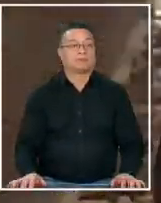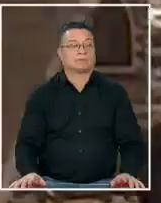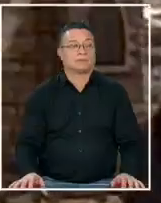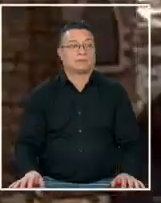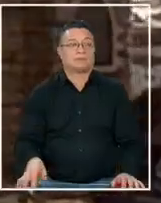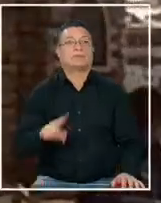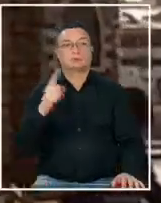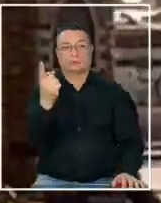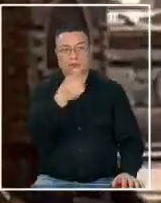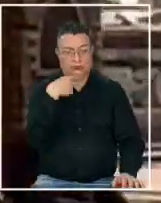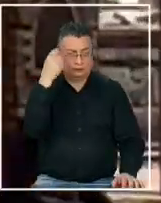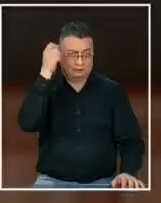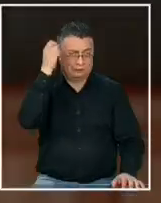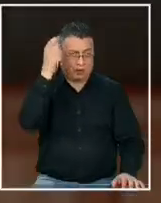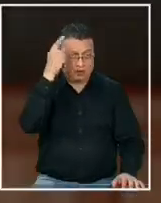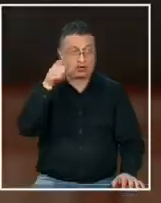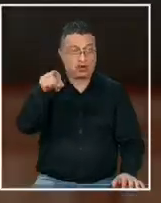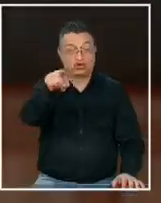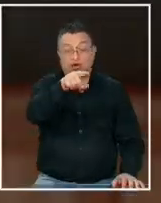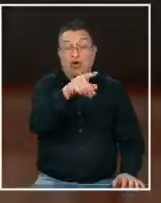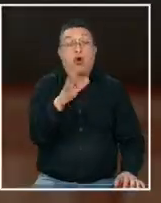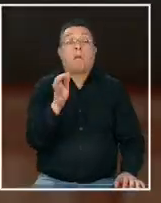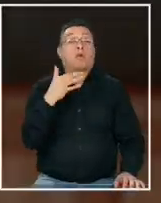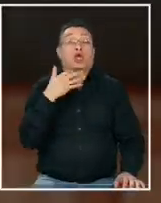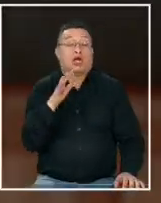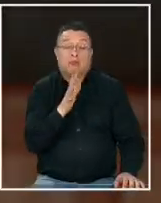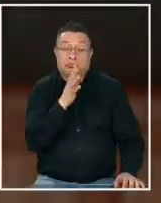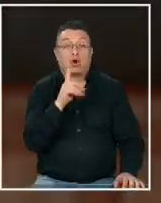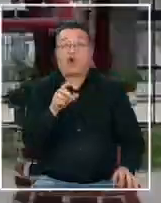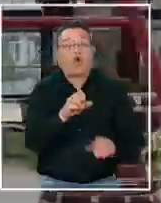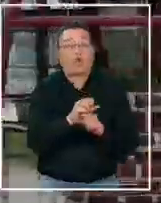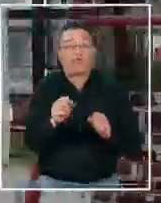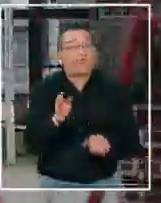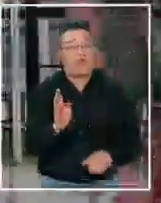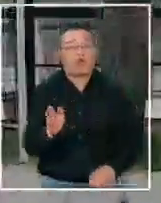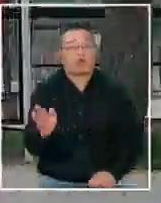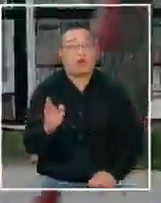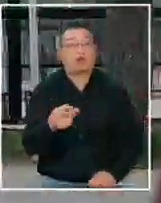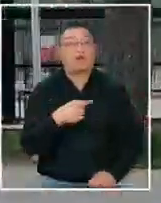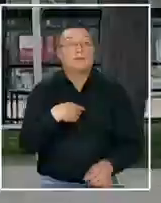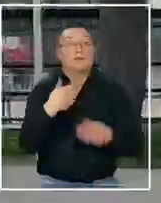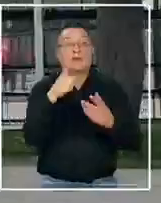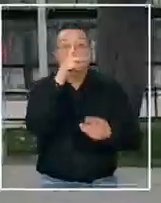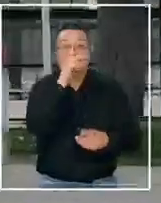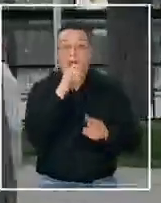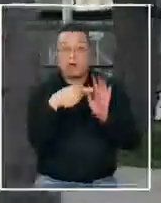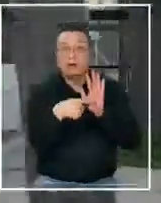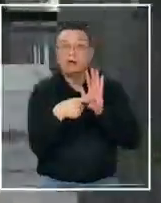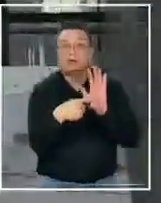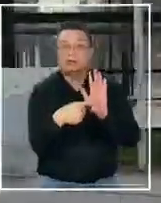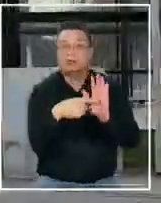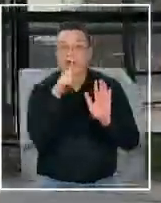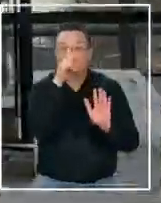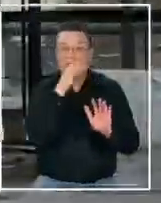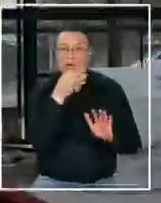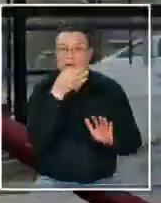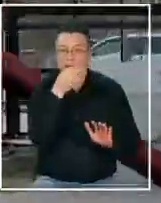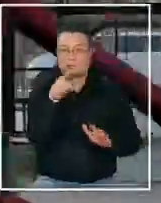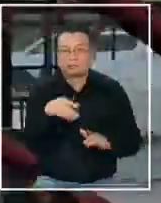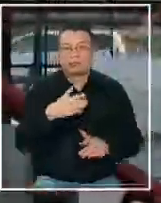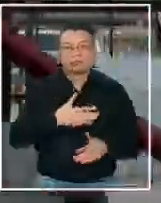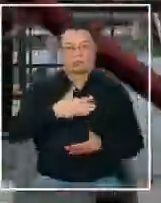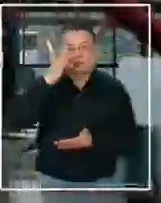Hay una comprensión, por la razón que sea, de que esto ya no puede continuar. ¿Y no es también una señal de decir acá las